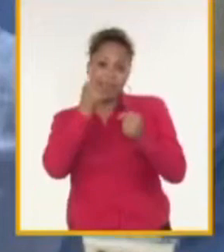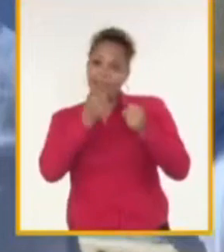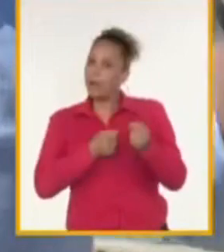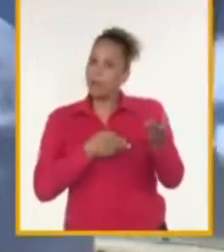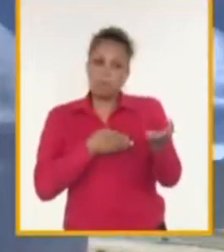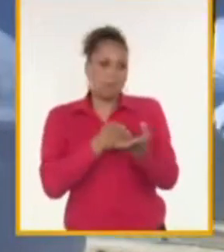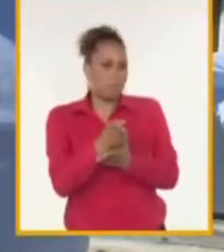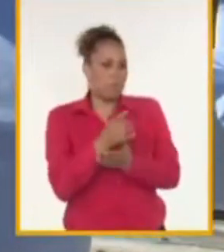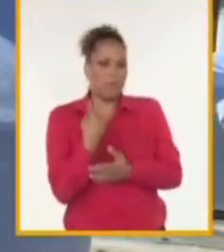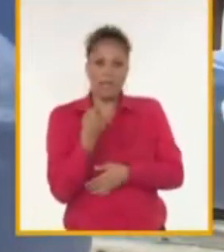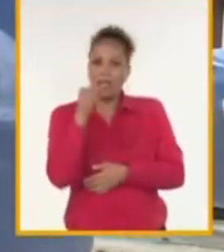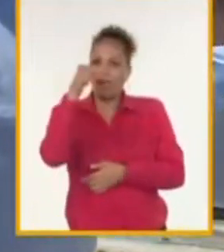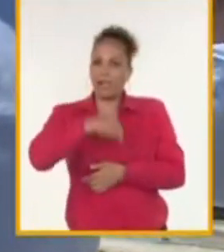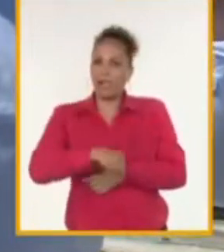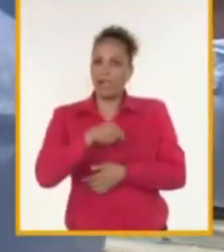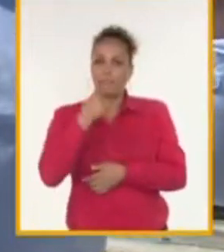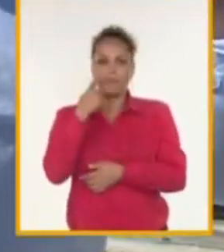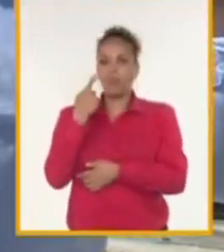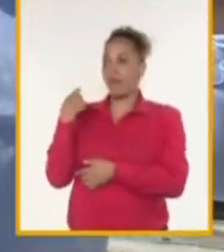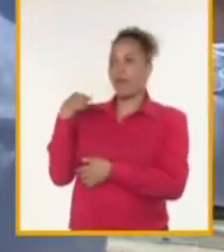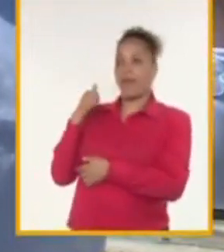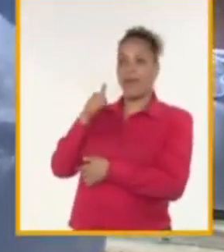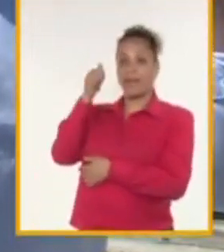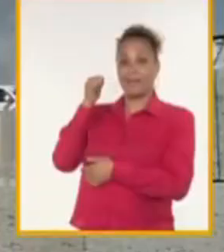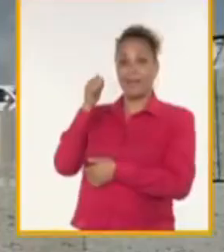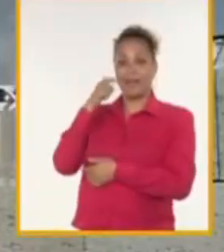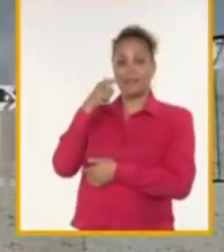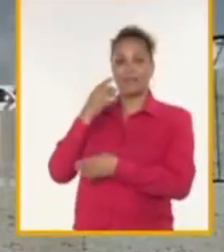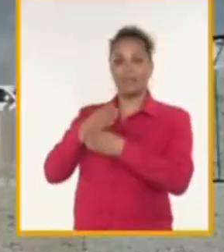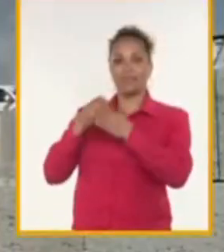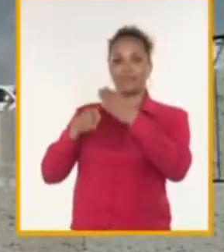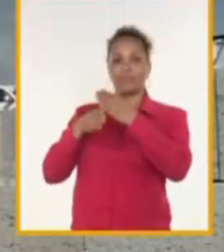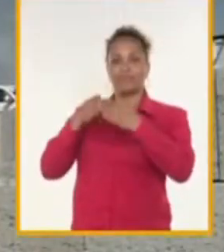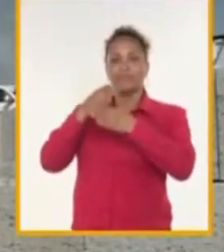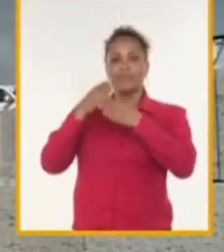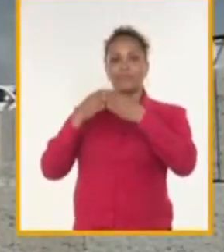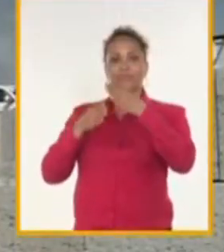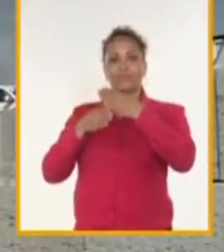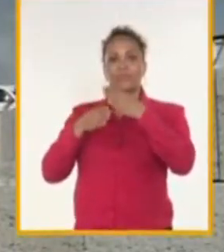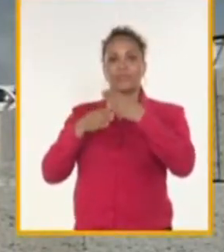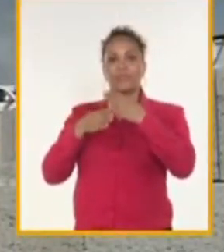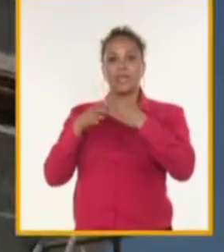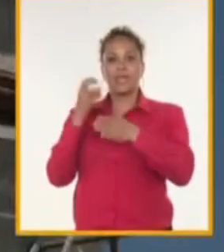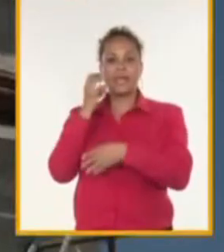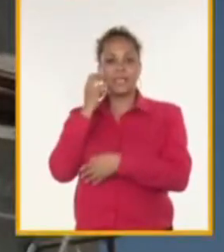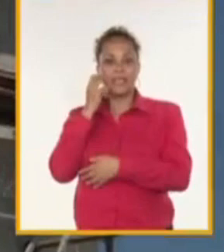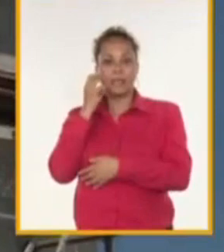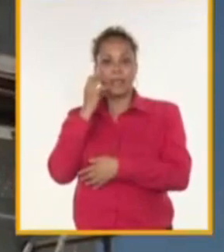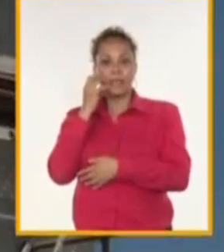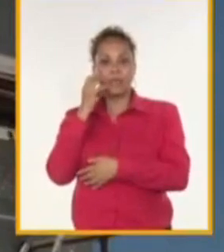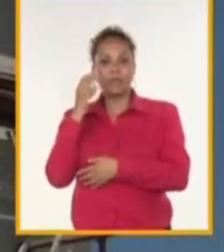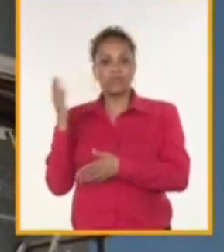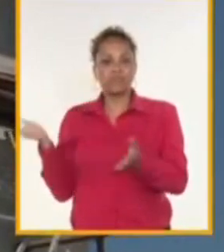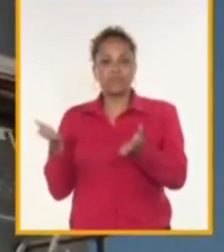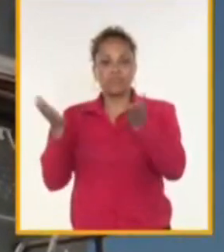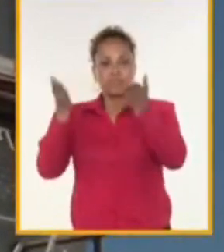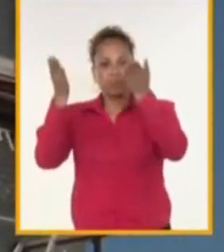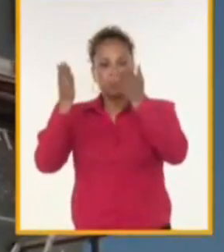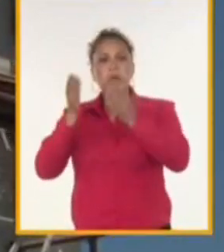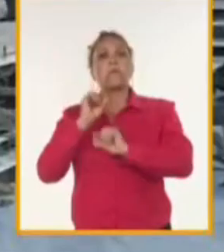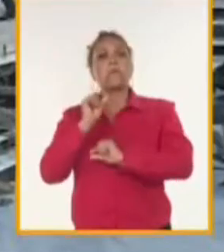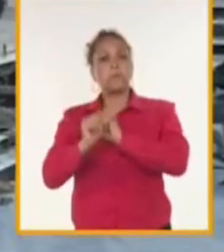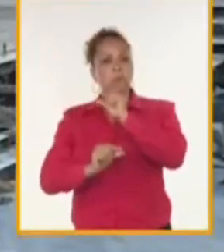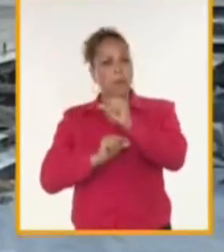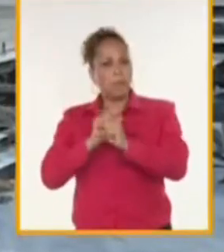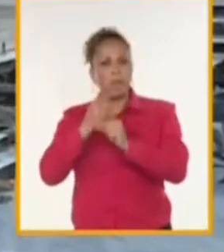seguir. Aquí atrás ustedes están mirando que estamos construyendo la fábrica de prefabricado de hormigón y vamos siguiendo haciendo las